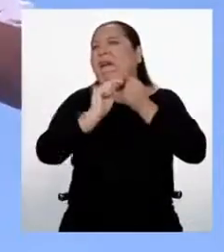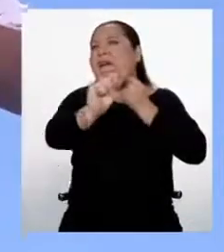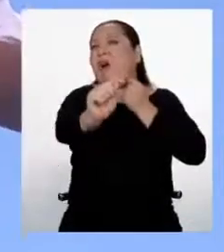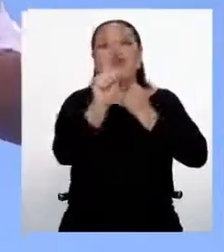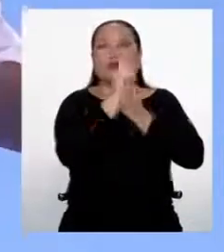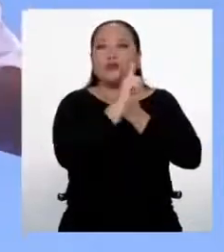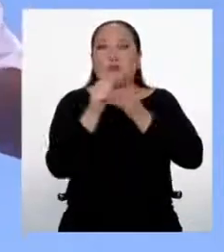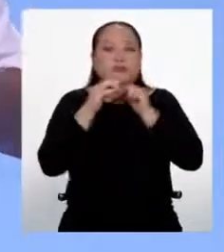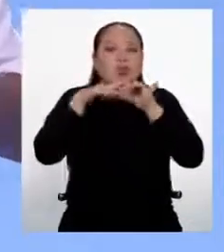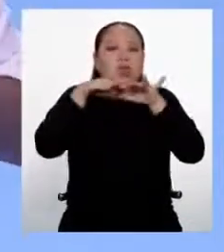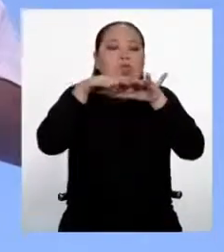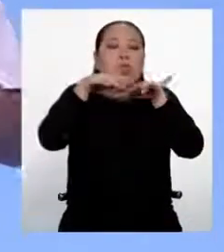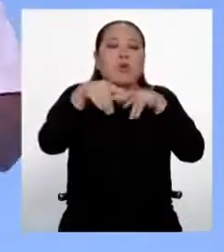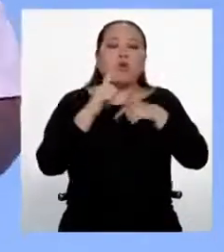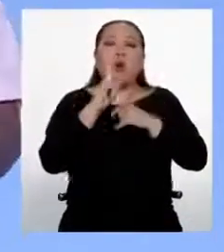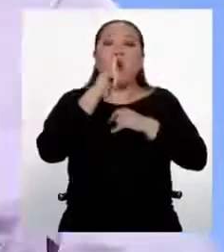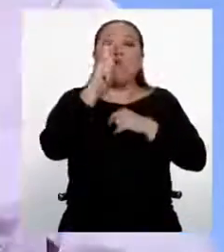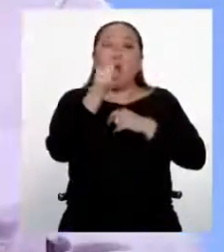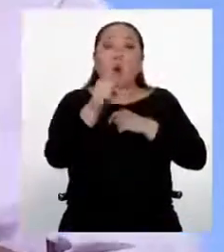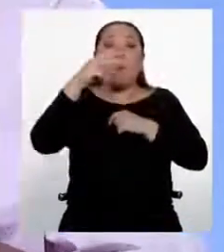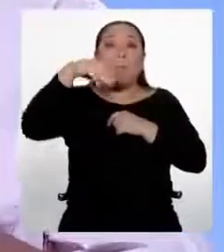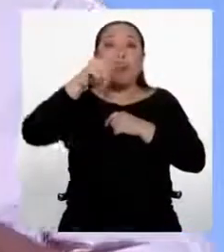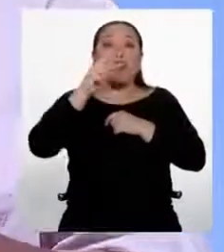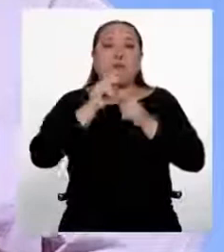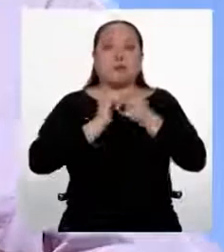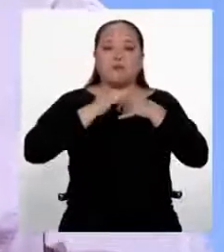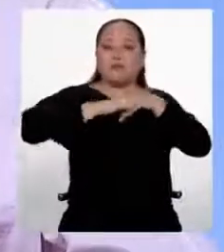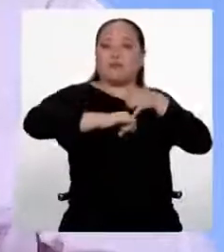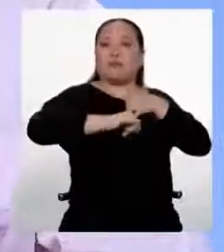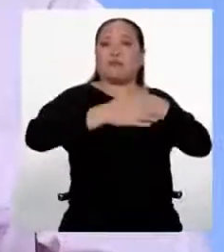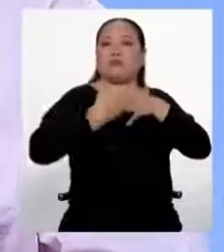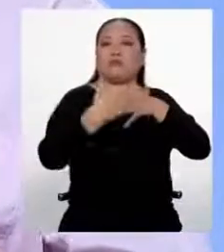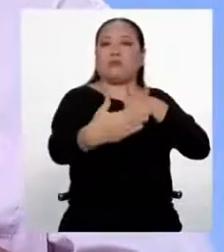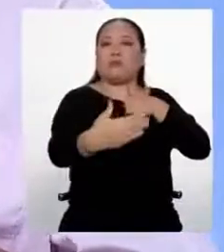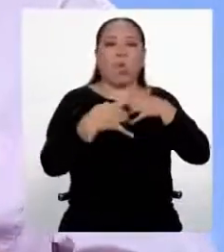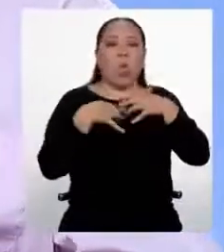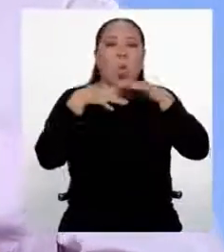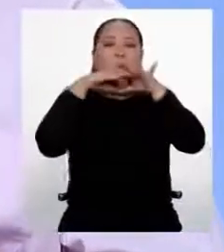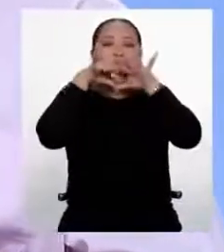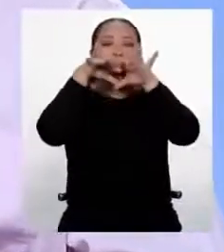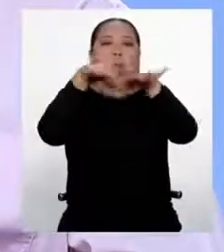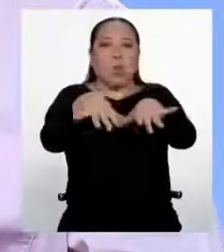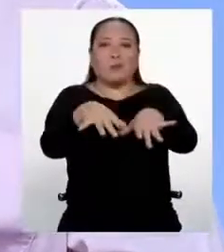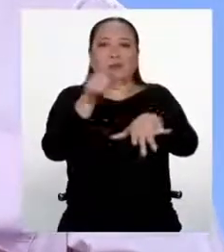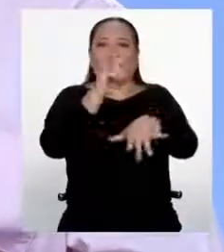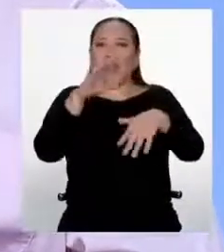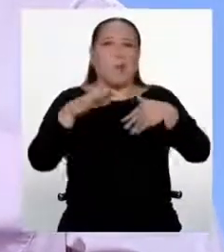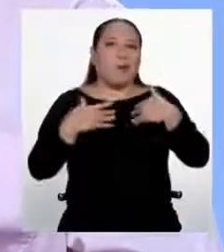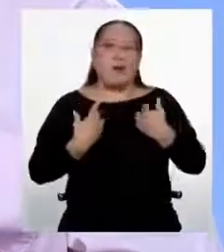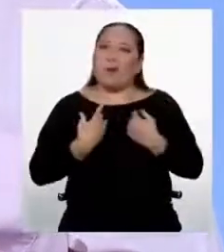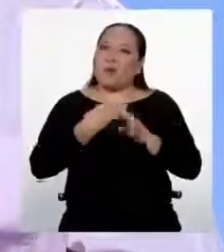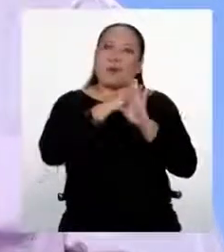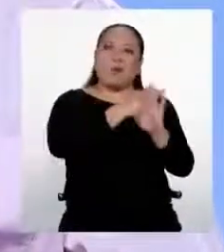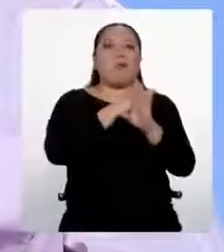Solo viajan aproximadamente un metro. En un escenario de pandemia no podemos impedir que el coronavirus COVID